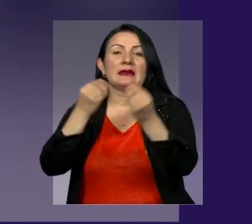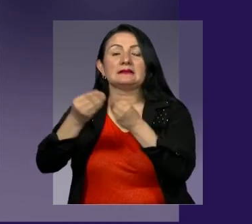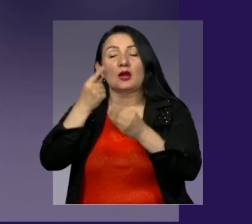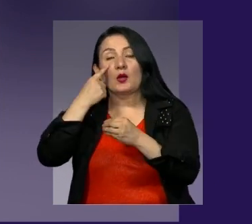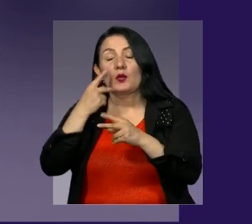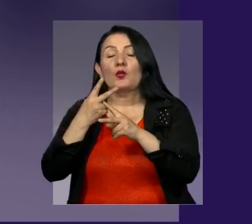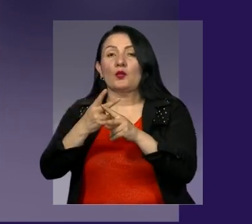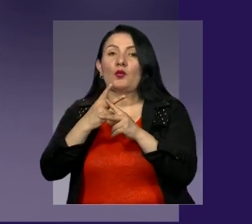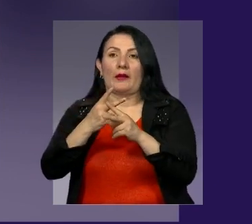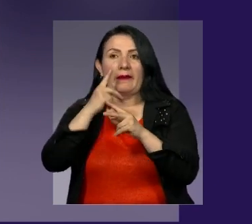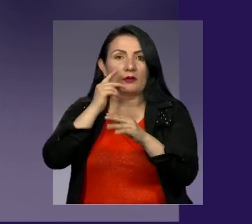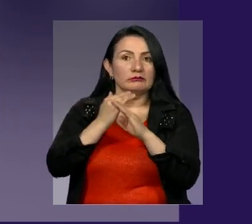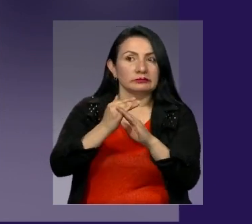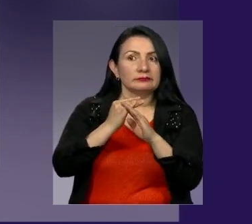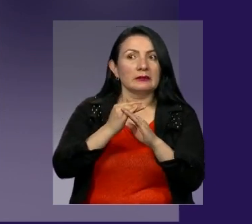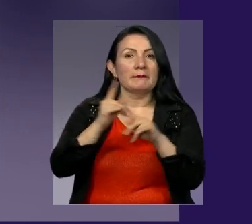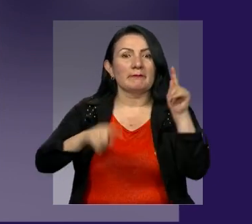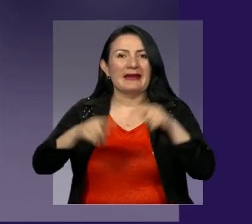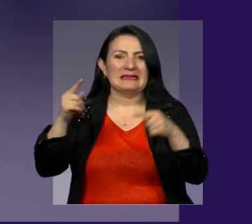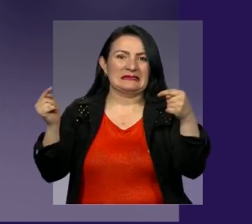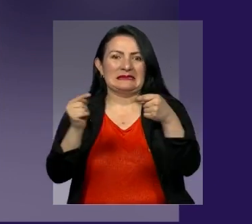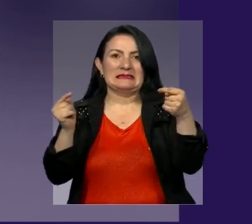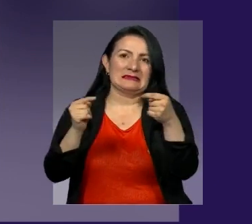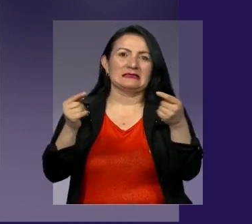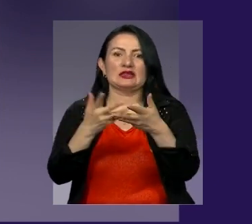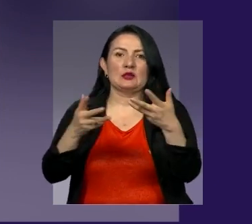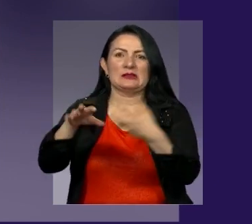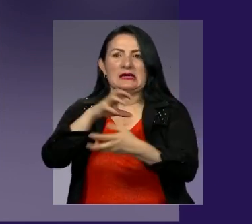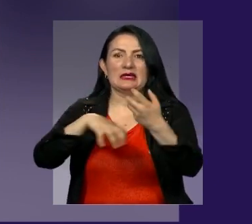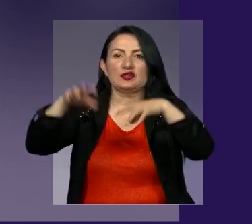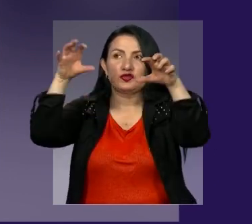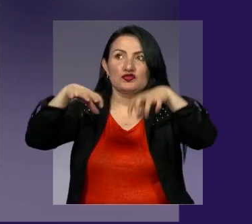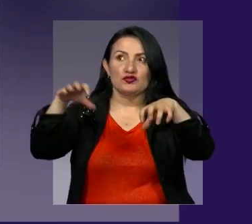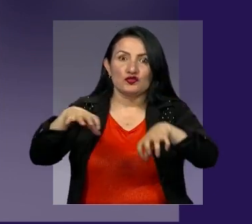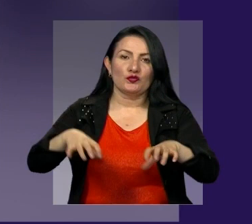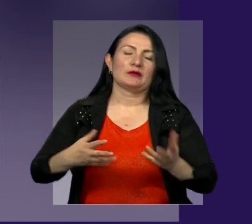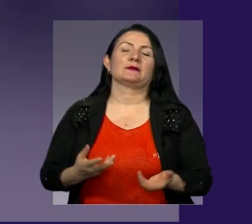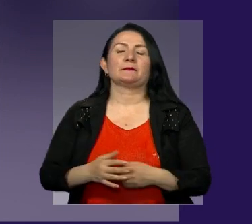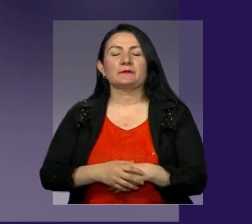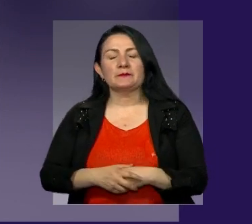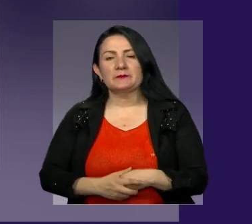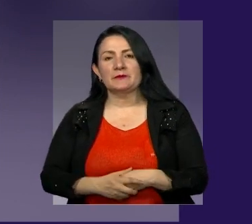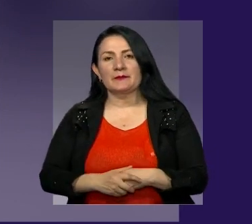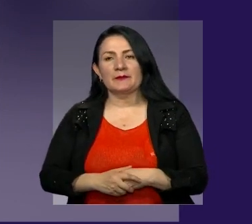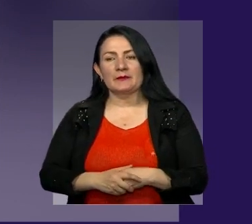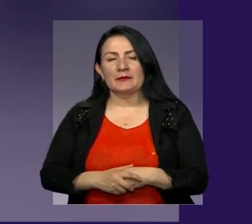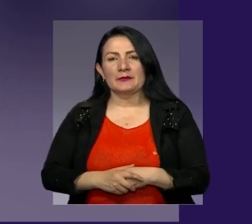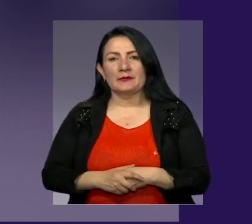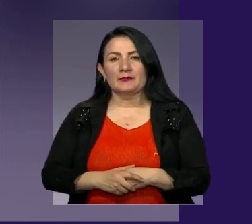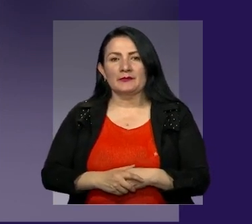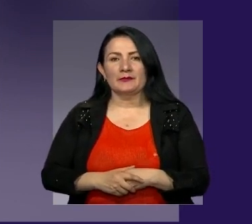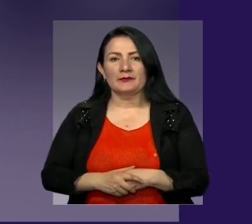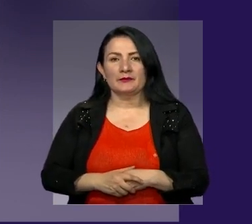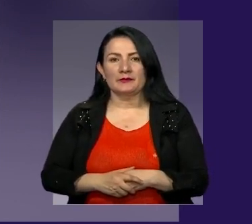precaución y prevención, ya que también se ha reportado que en esta zona hay lluvia espontánea cayendo en el lugar.